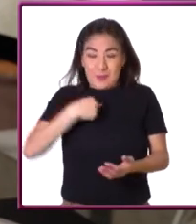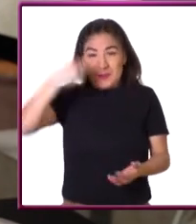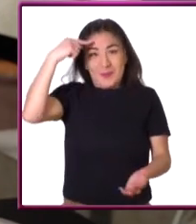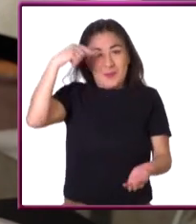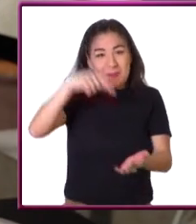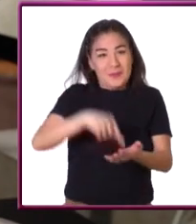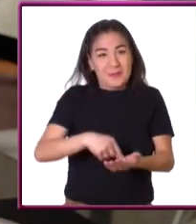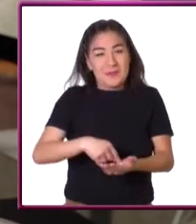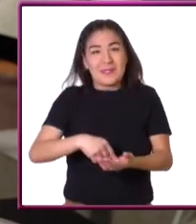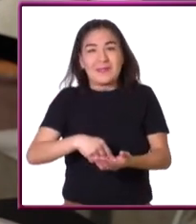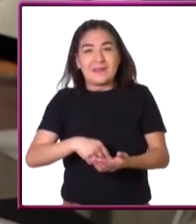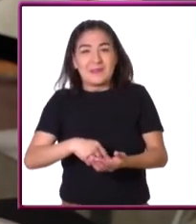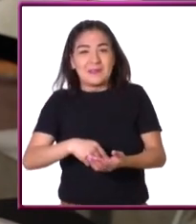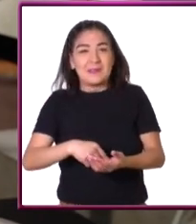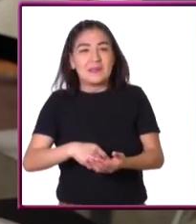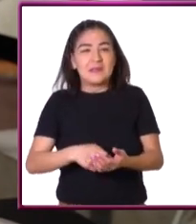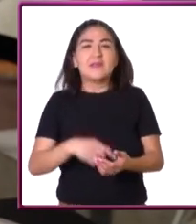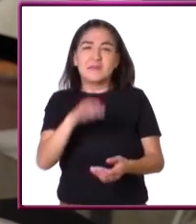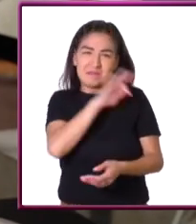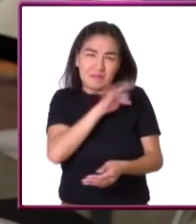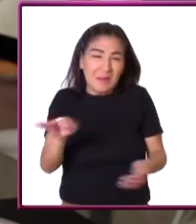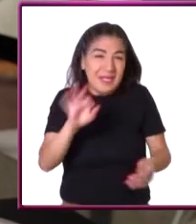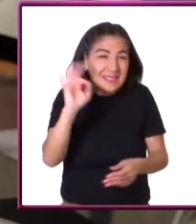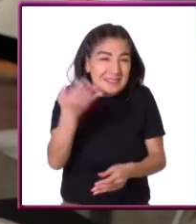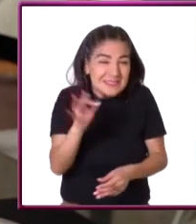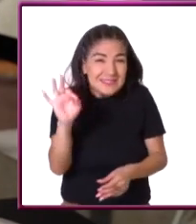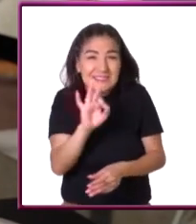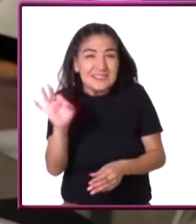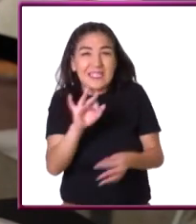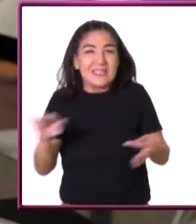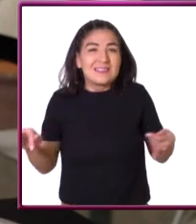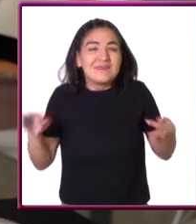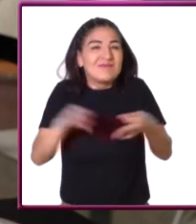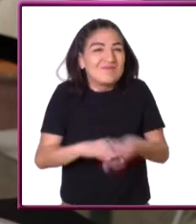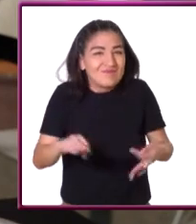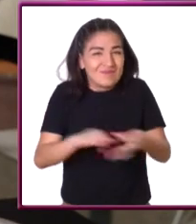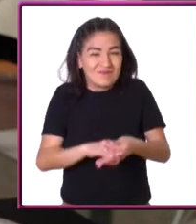Yo creo que se podría acercar bastante a la